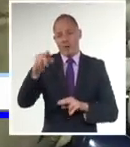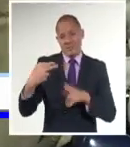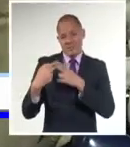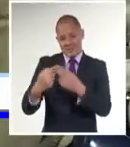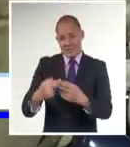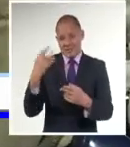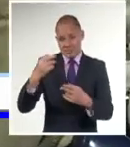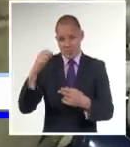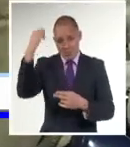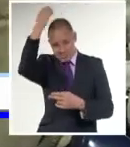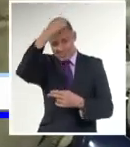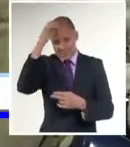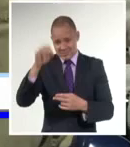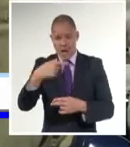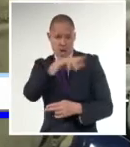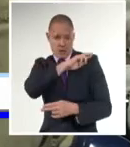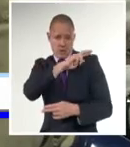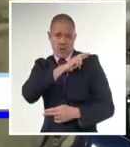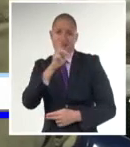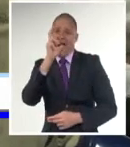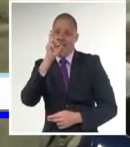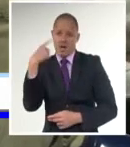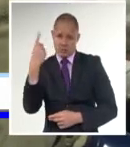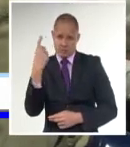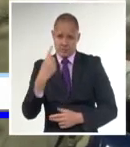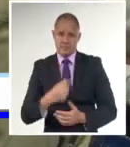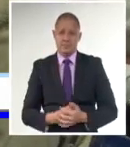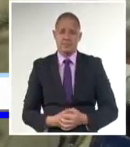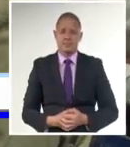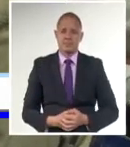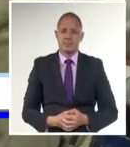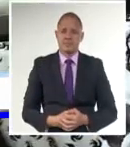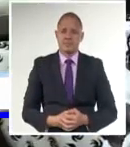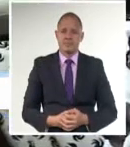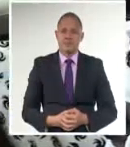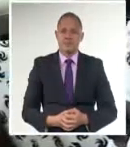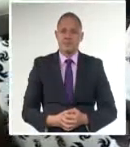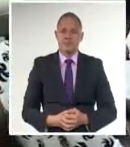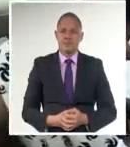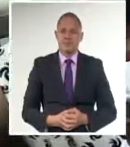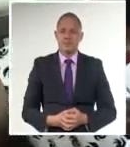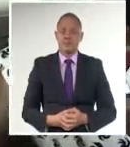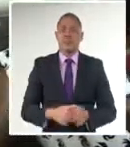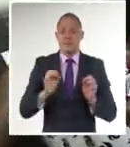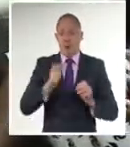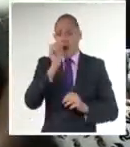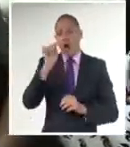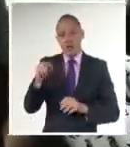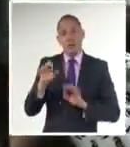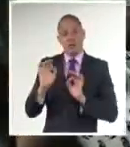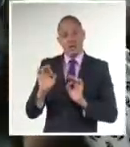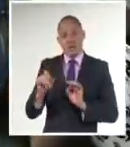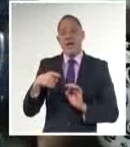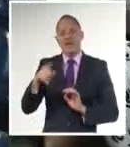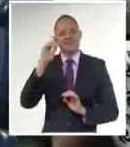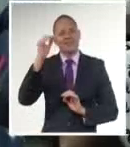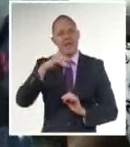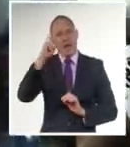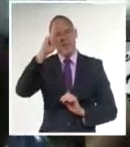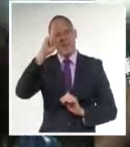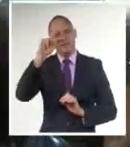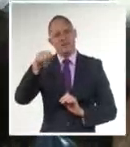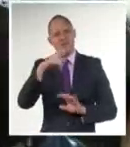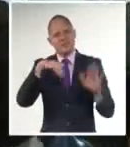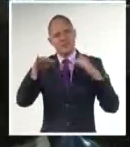y coordinador nacional de los CDR, Gerardo Hernández Nordelo, quien en nombre del ministro de Salud Pública y del